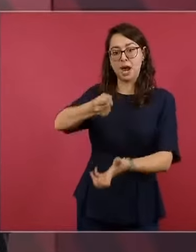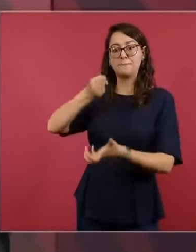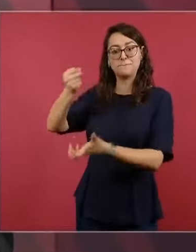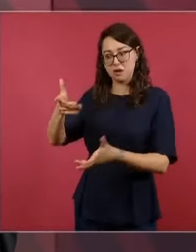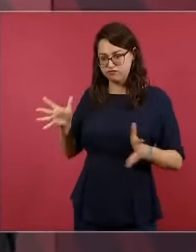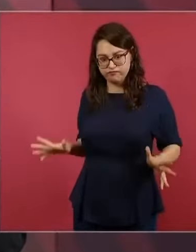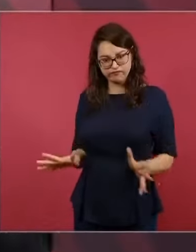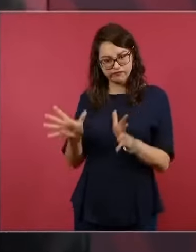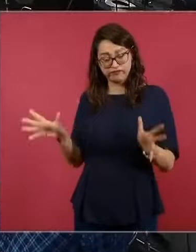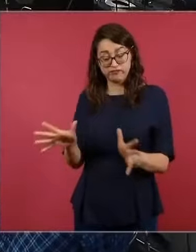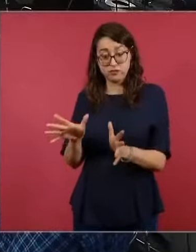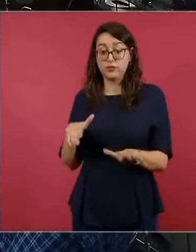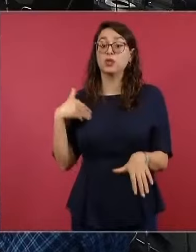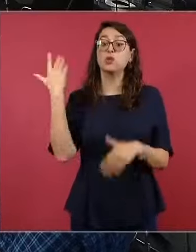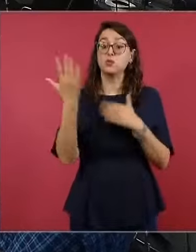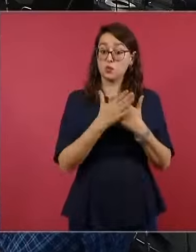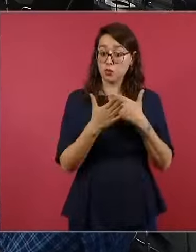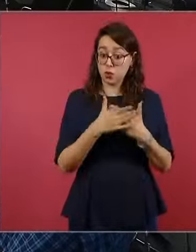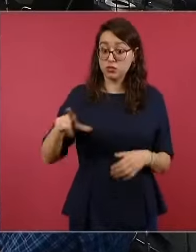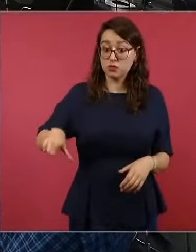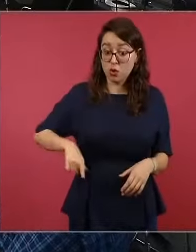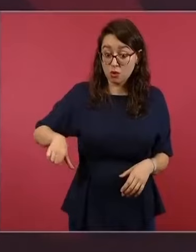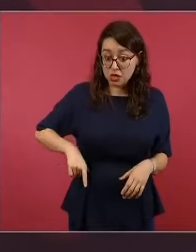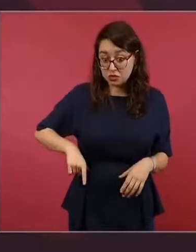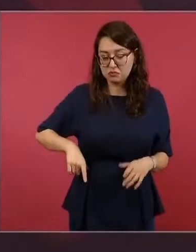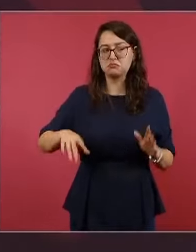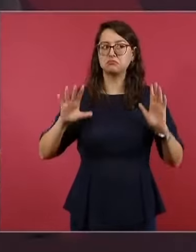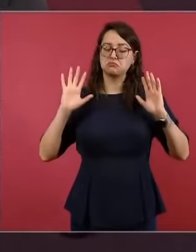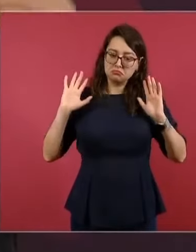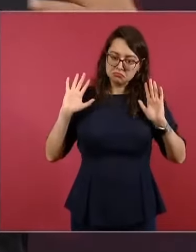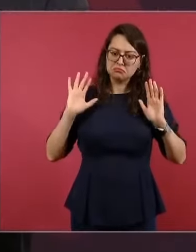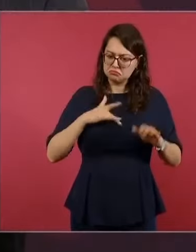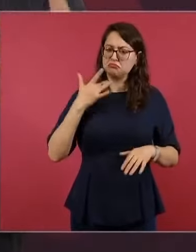Entonces, quien llegue, estoy seguro que no va a parar,